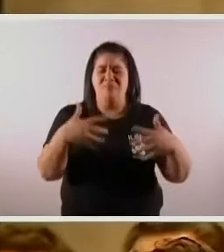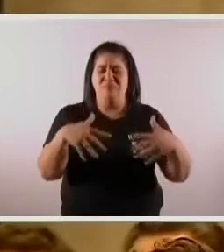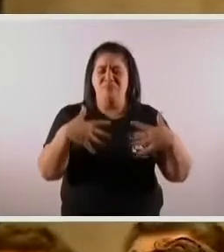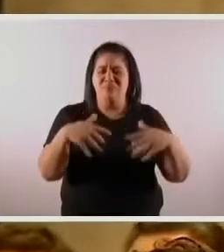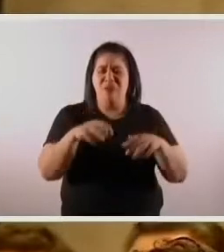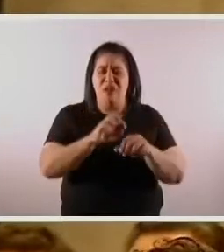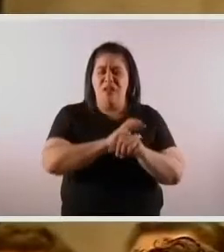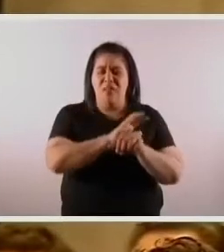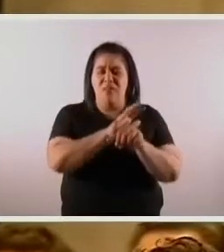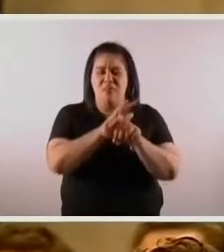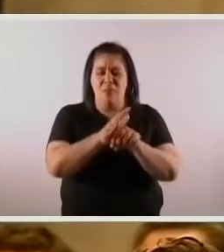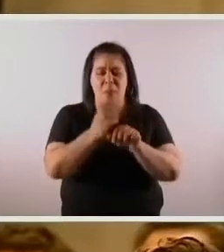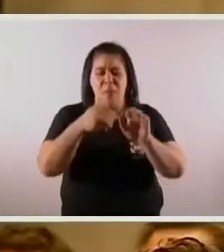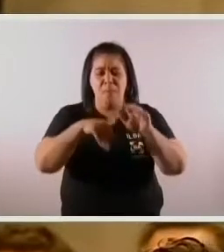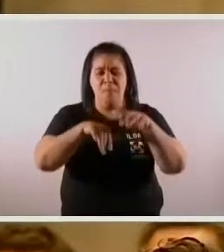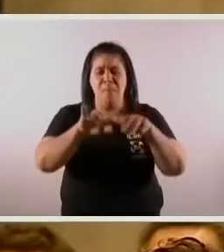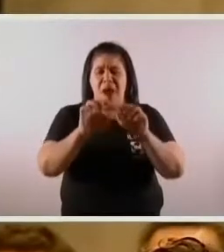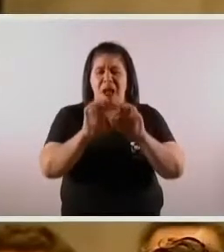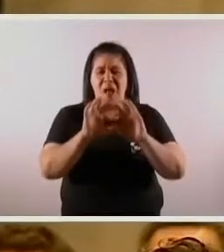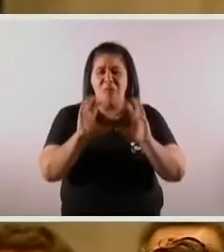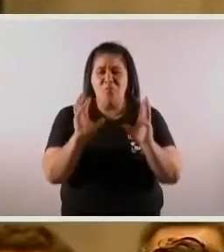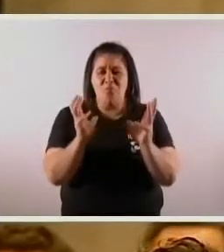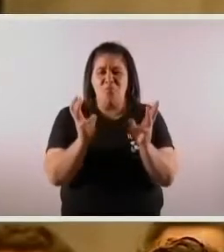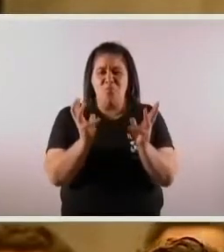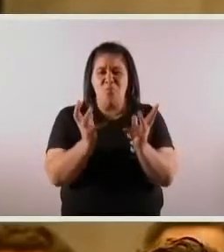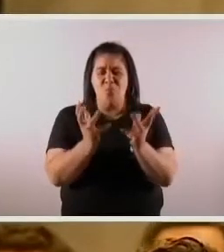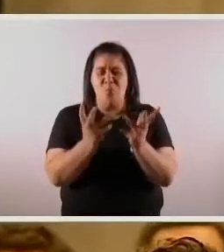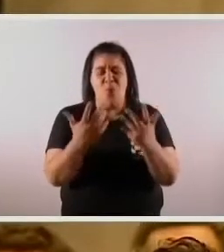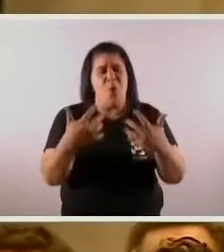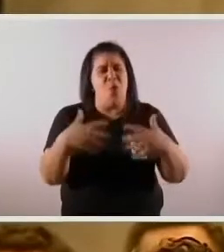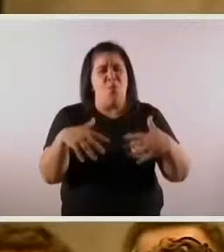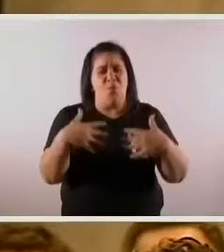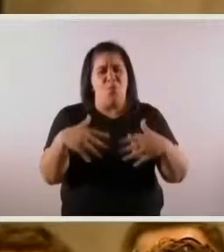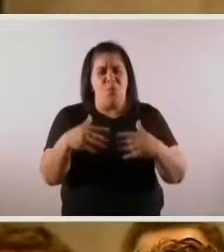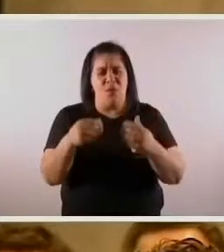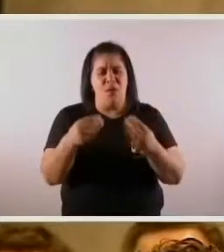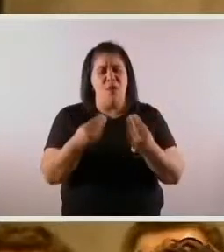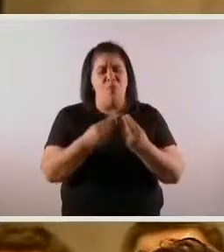provincia de Buenos Aires habló incluso de que